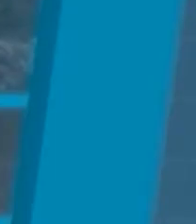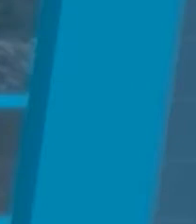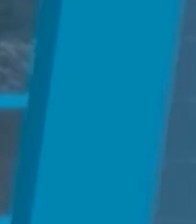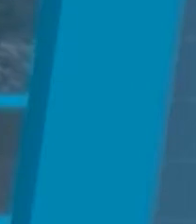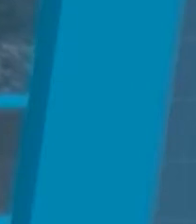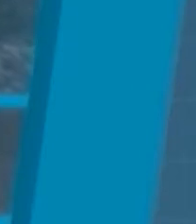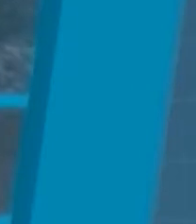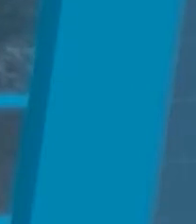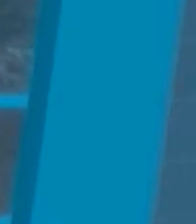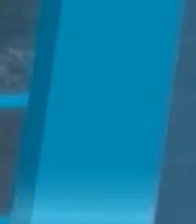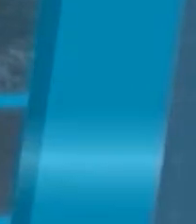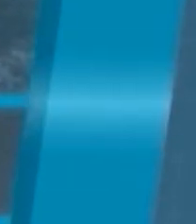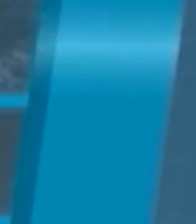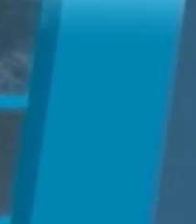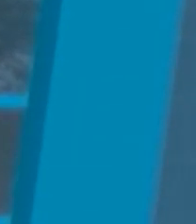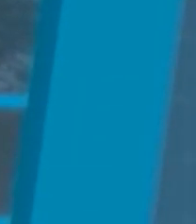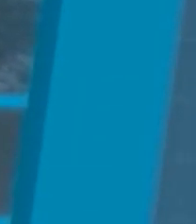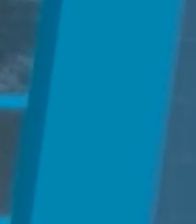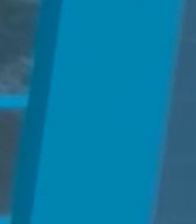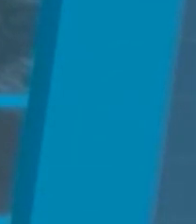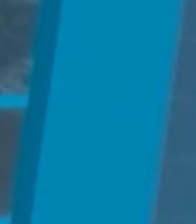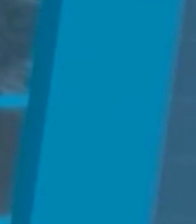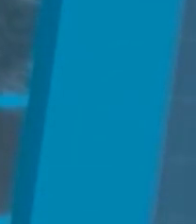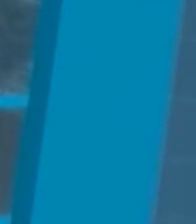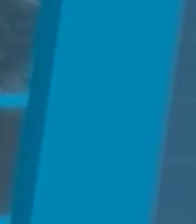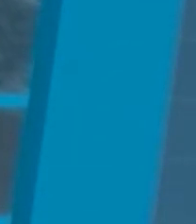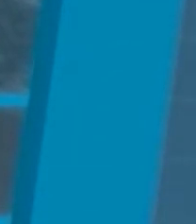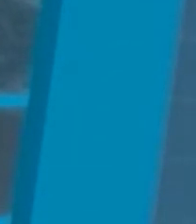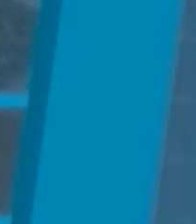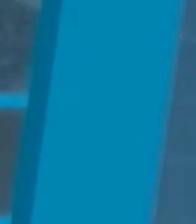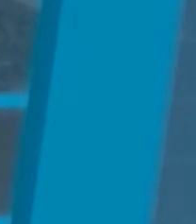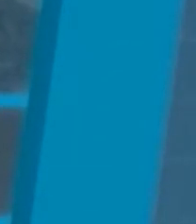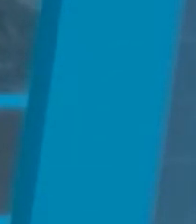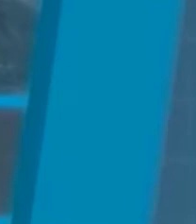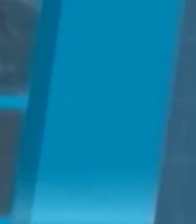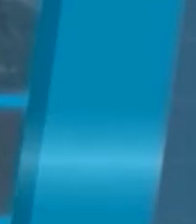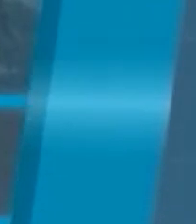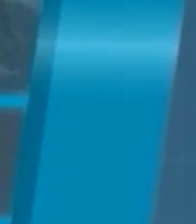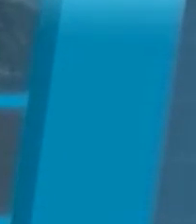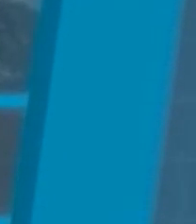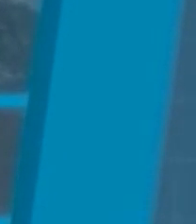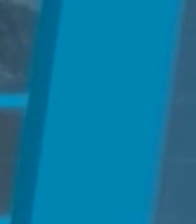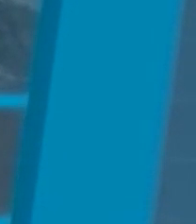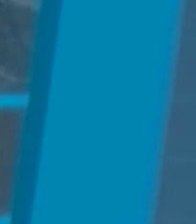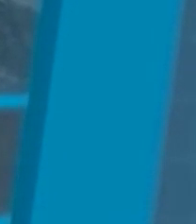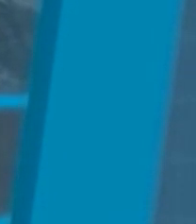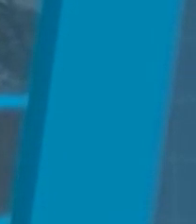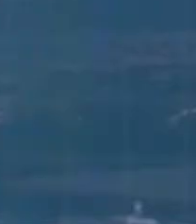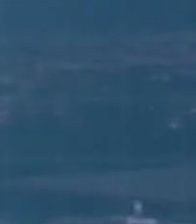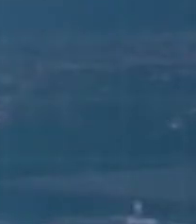Hoy en SM Noticias Avanza trabajo para cumplir con agenda ciudadana por el bien común en la capital